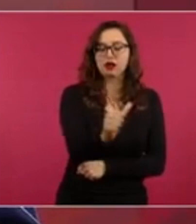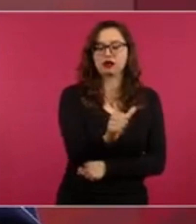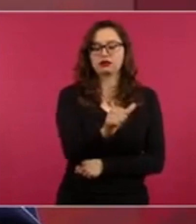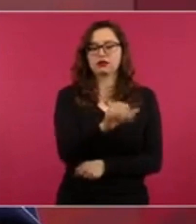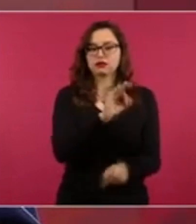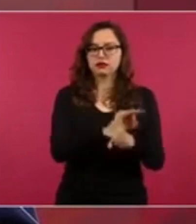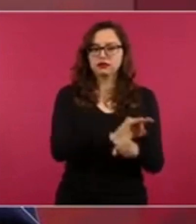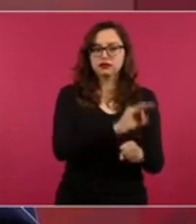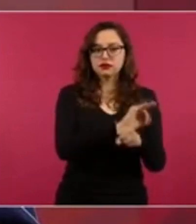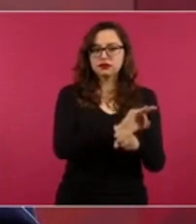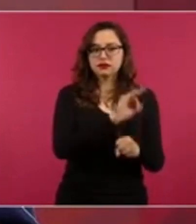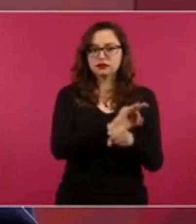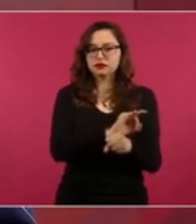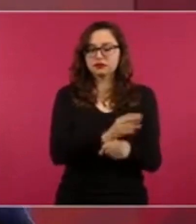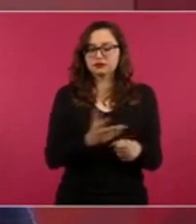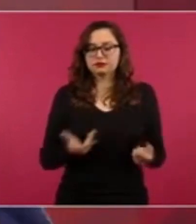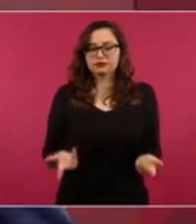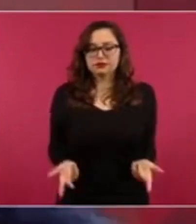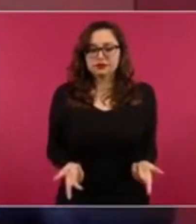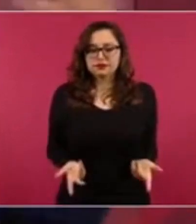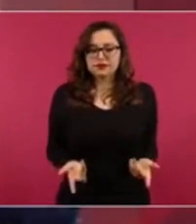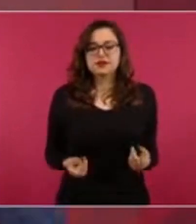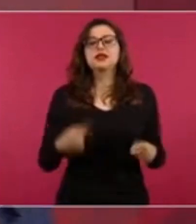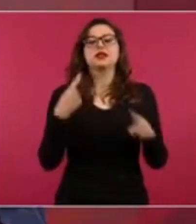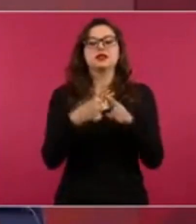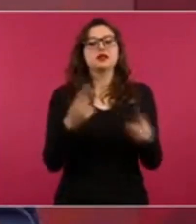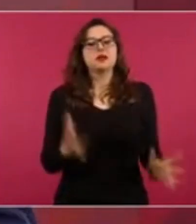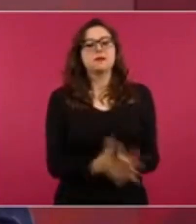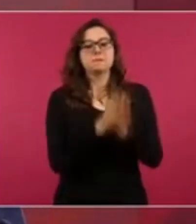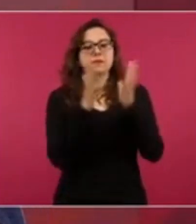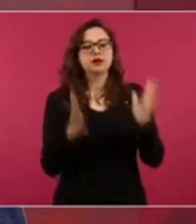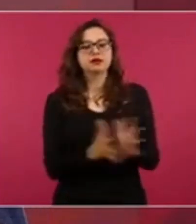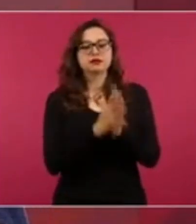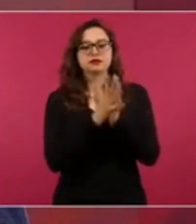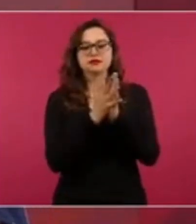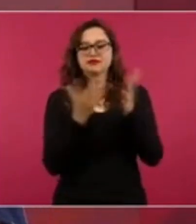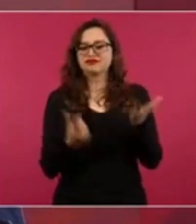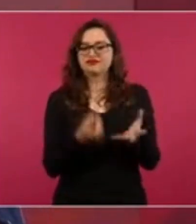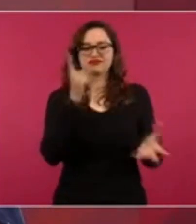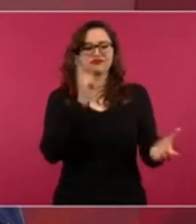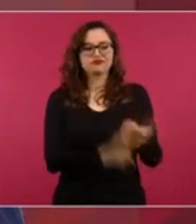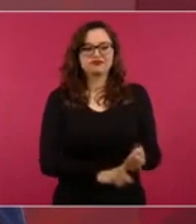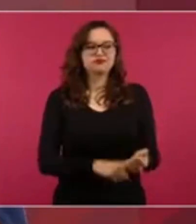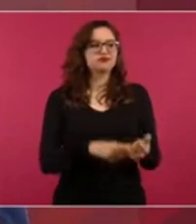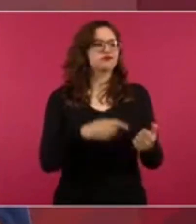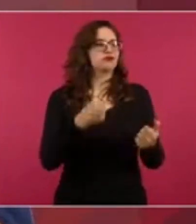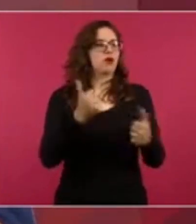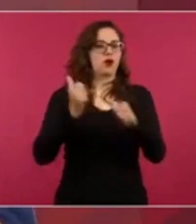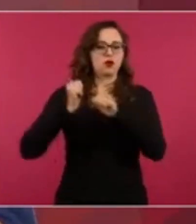donde participaron autoridades,